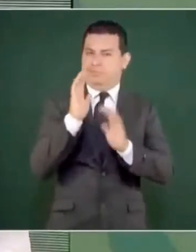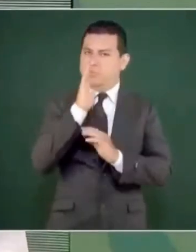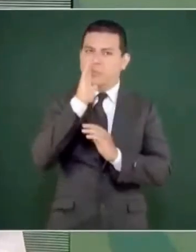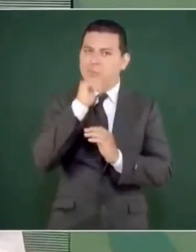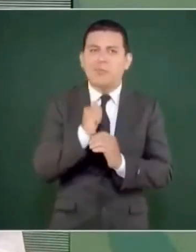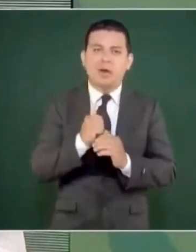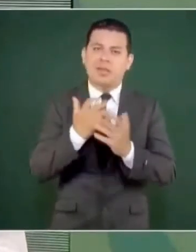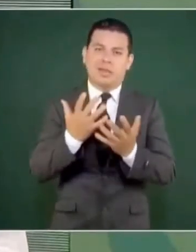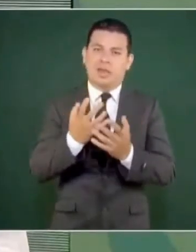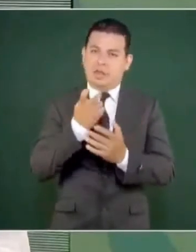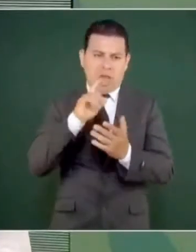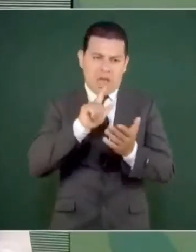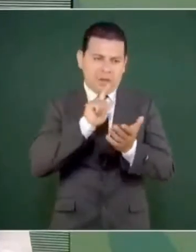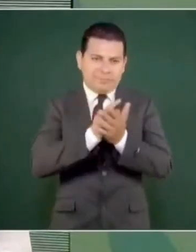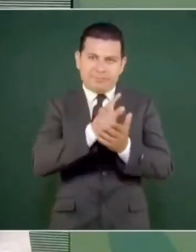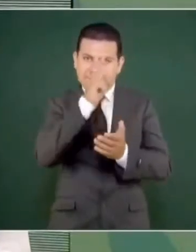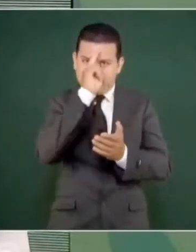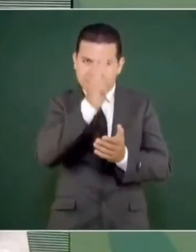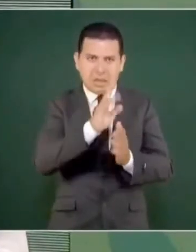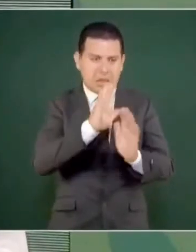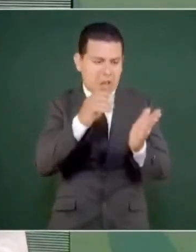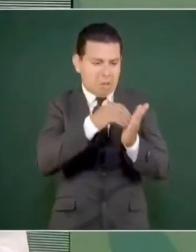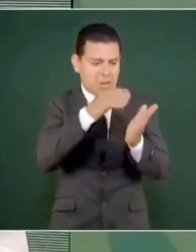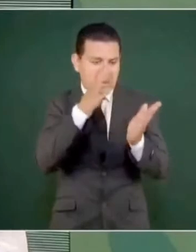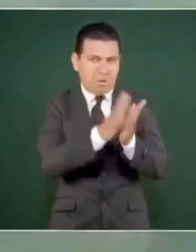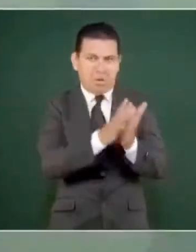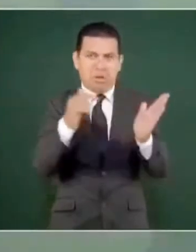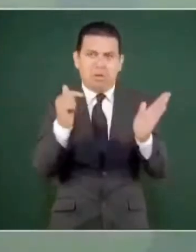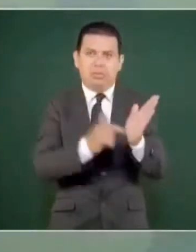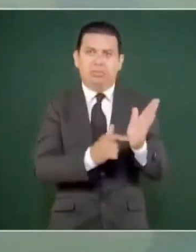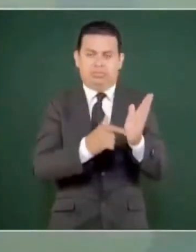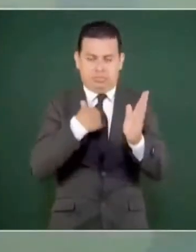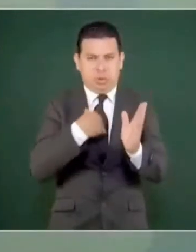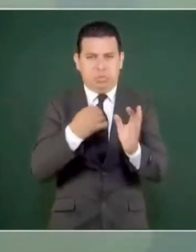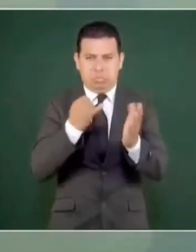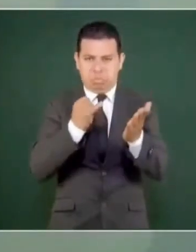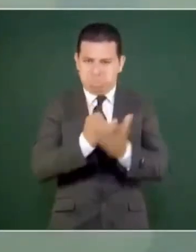establecido.